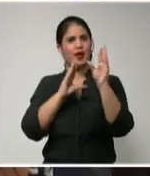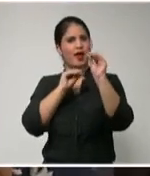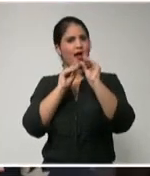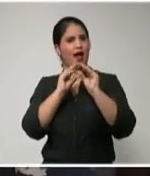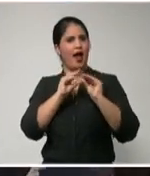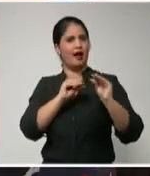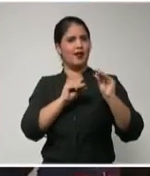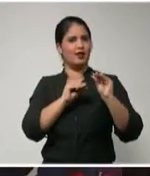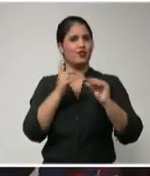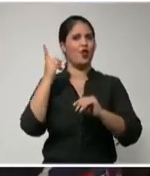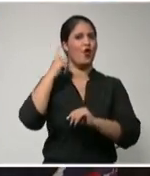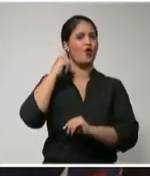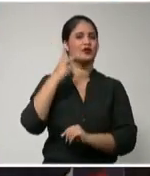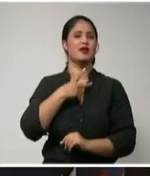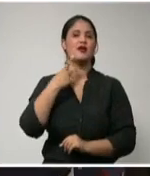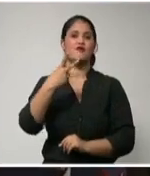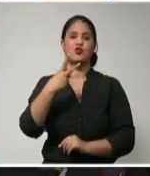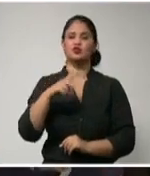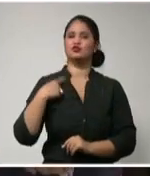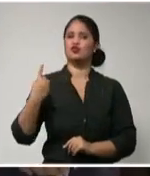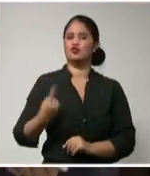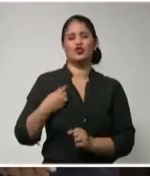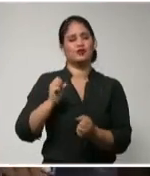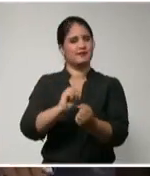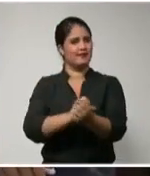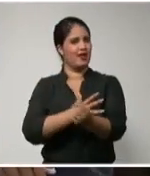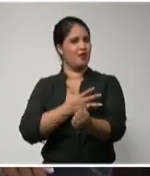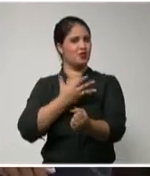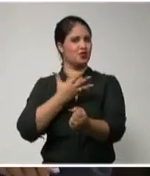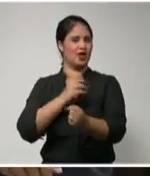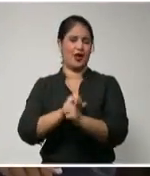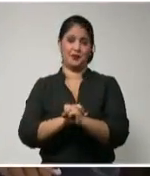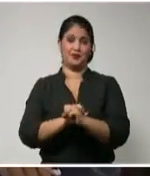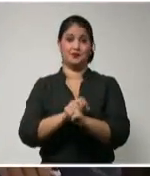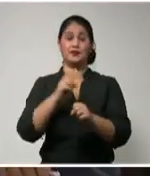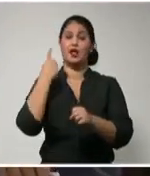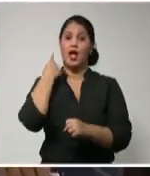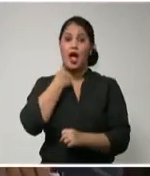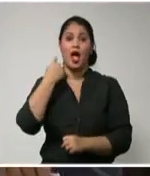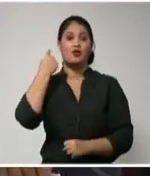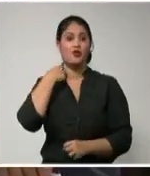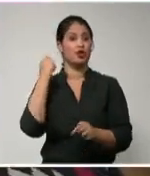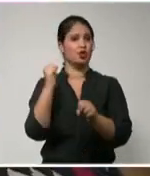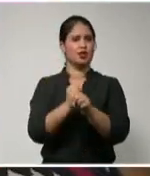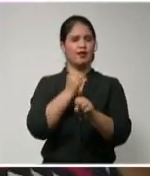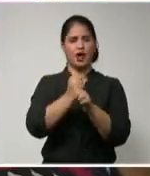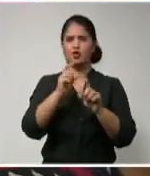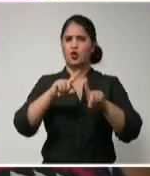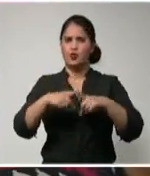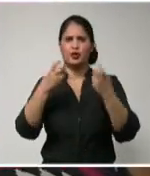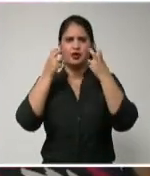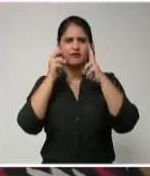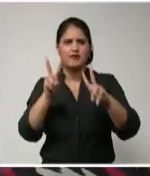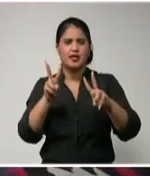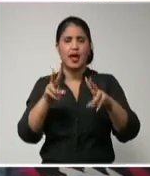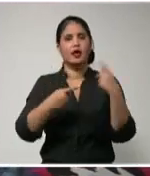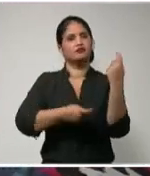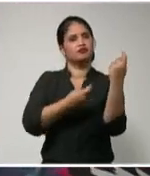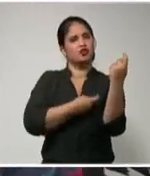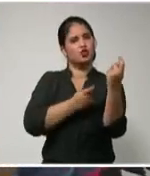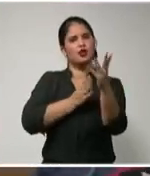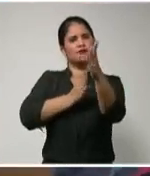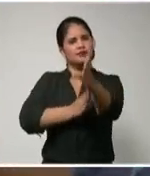uno siempre se emociona. Años de trabajo siempre cuesta arriba porque la vida es desafíos, enfoque, disciplina,